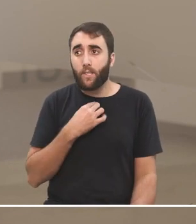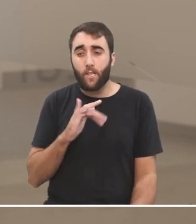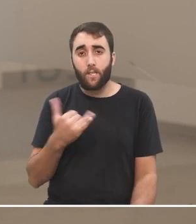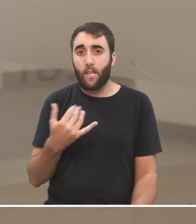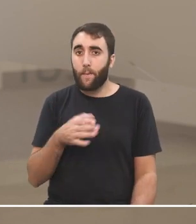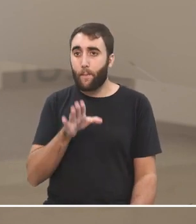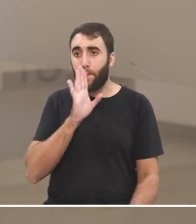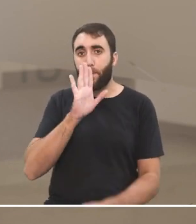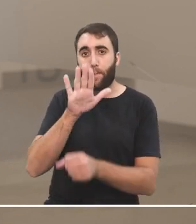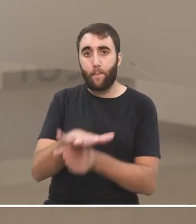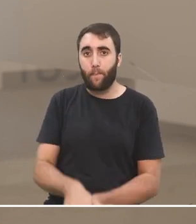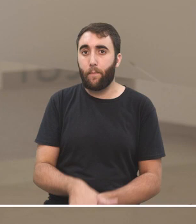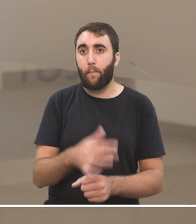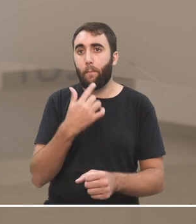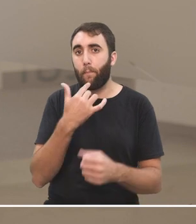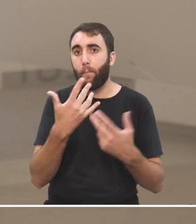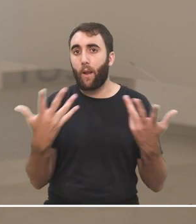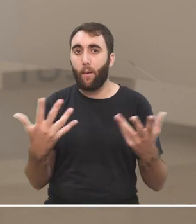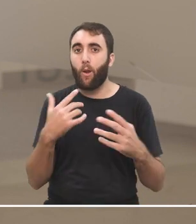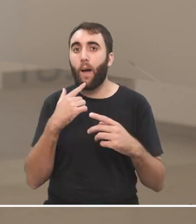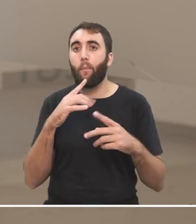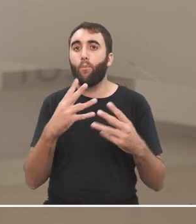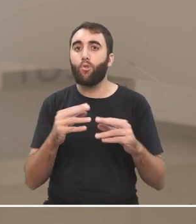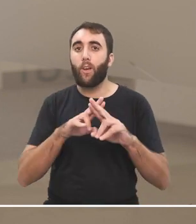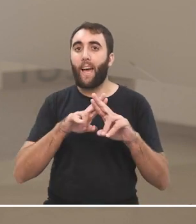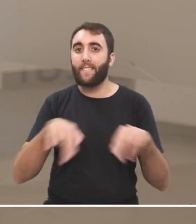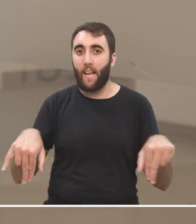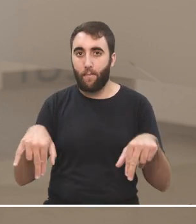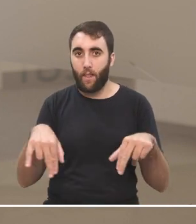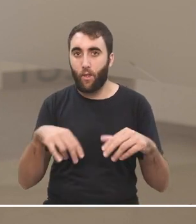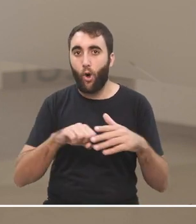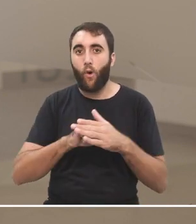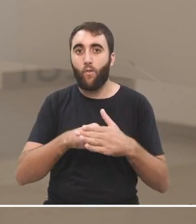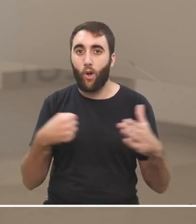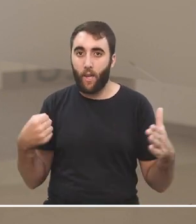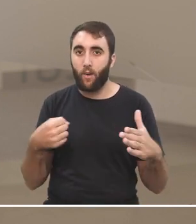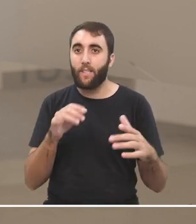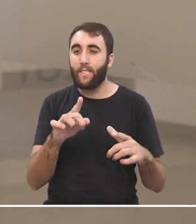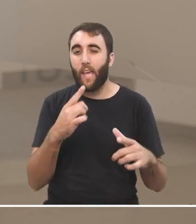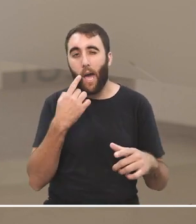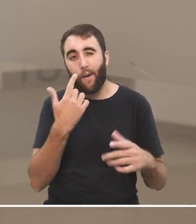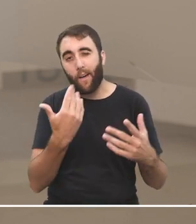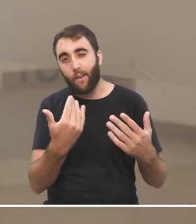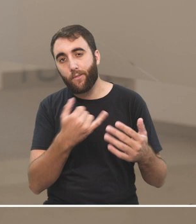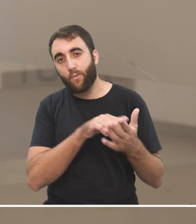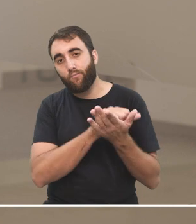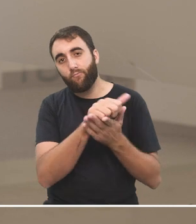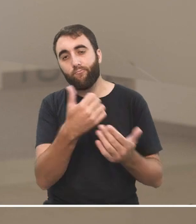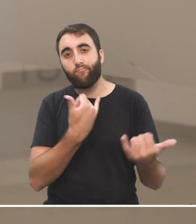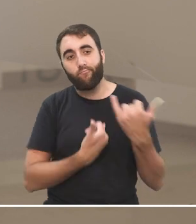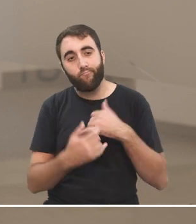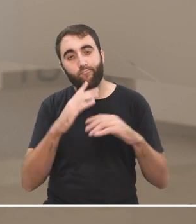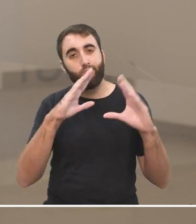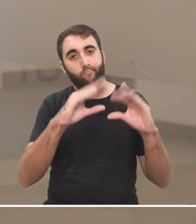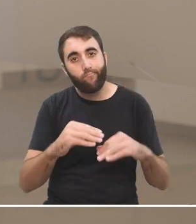son calladas porque por ejemplo el dispositivo de cancelamiento creo que consiste en eso en vez de tratar de escuchar al otro y discutir y